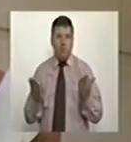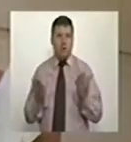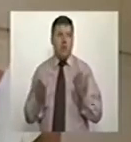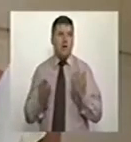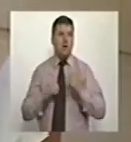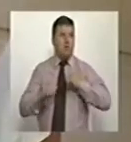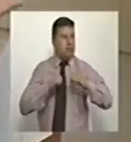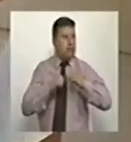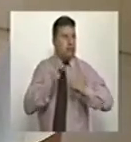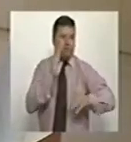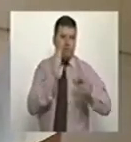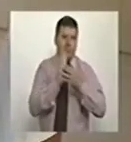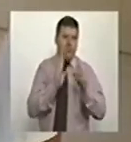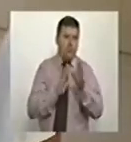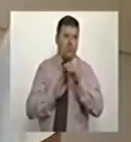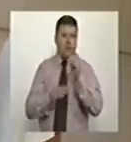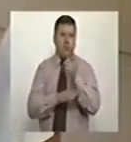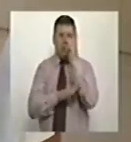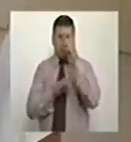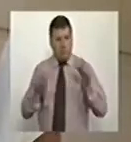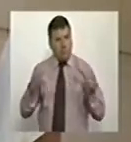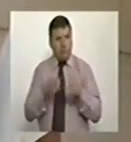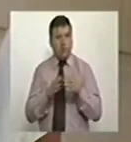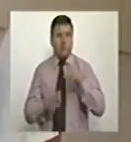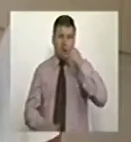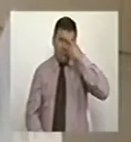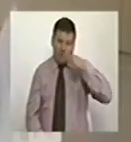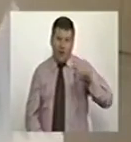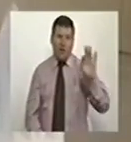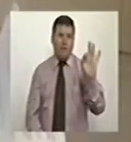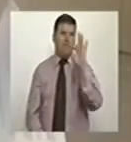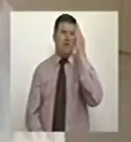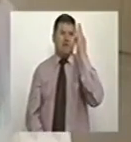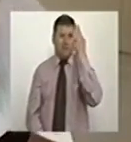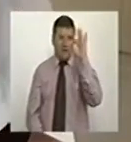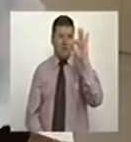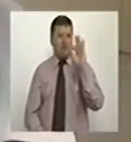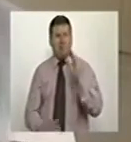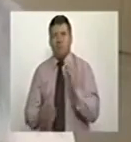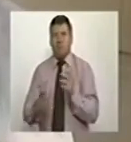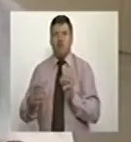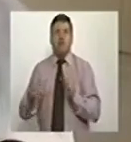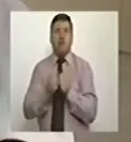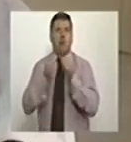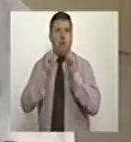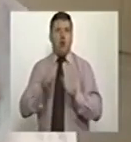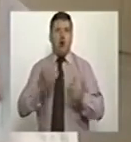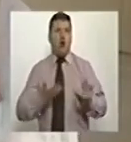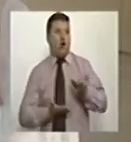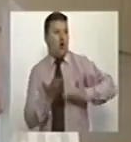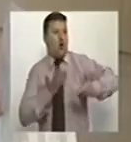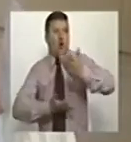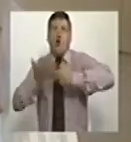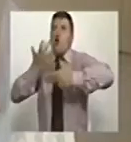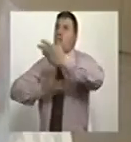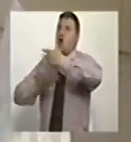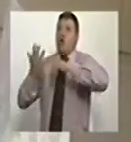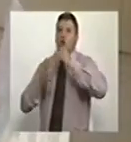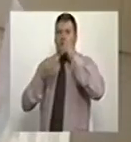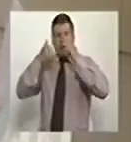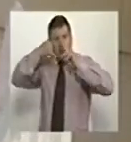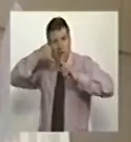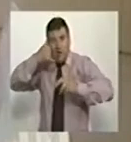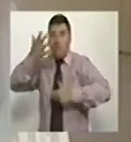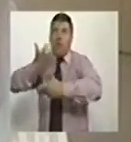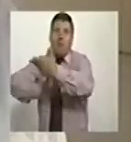experticia que tienen todos estos países, Finlandia, Francia y demás, vamos a poder compartir con nuestros científicos,